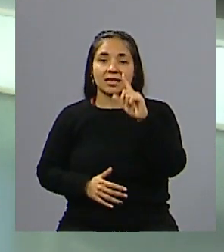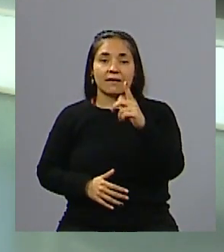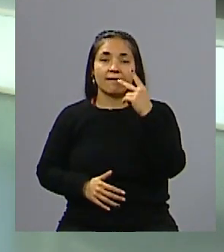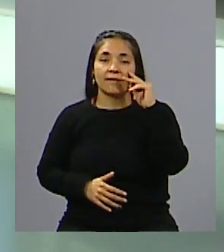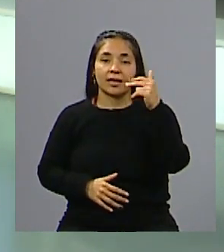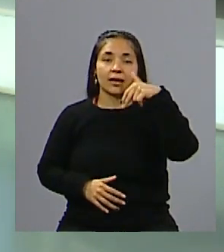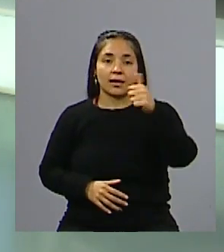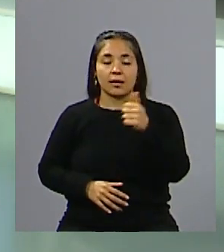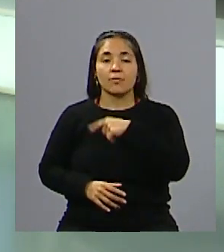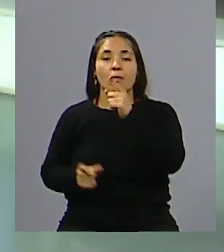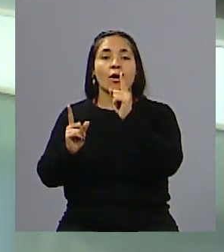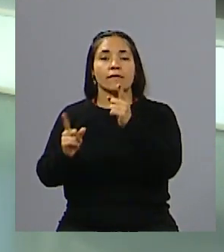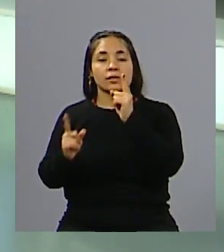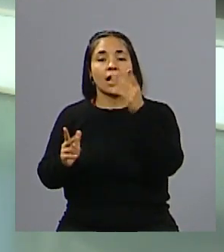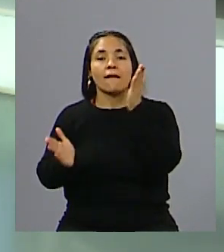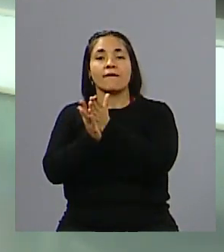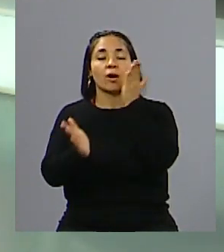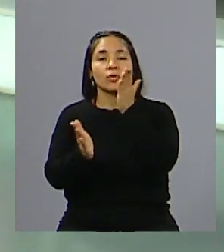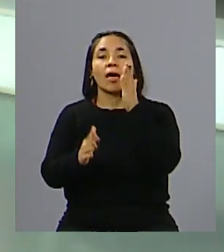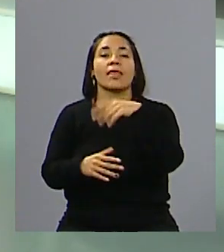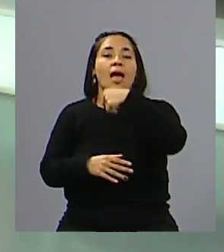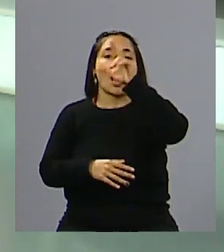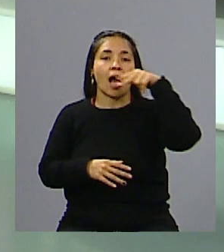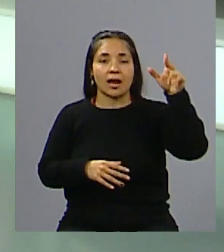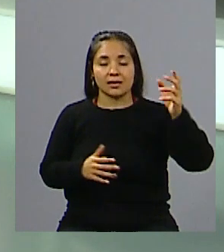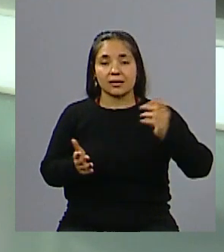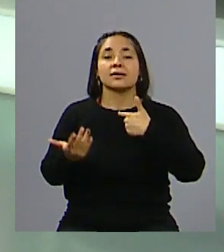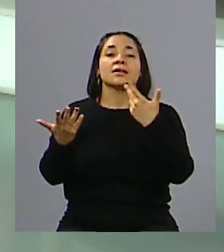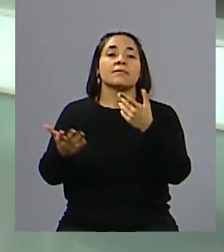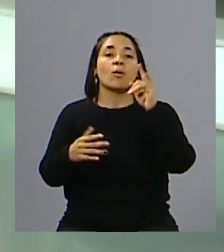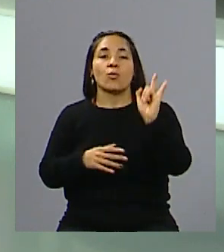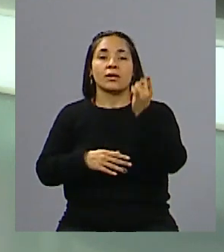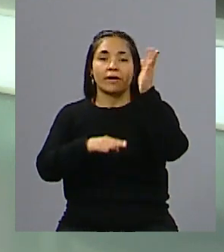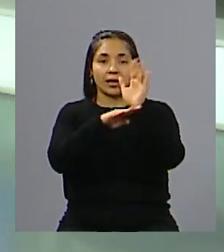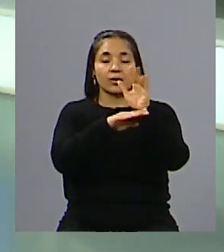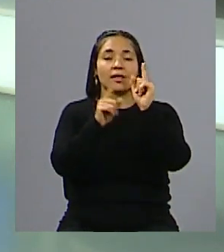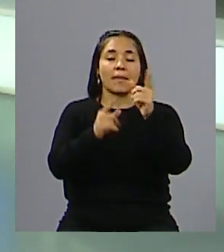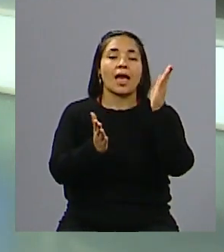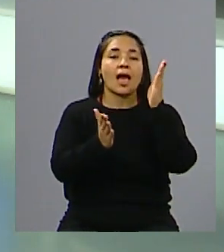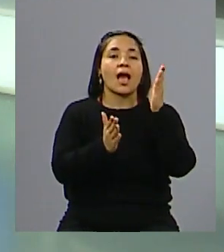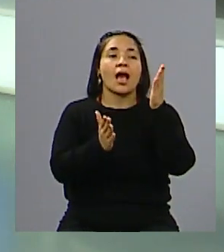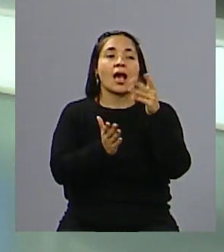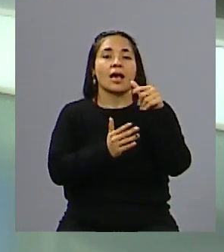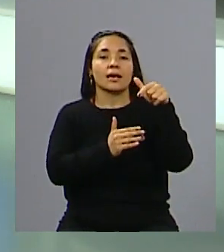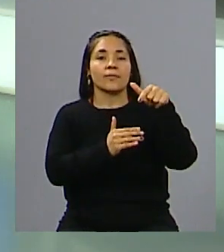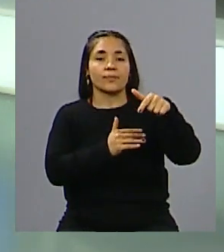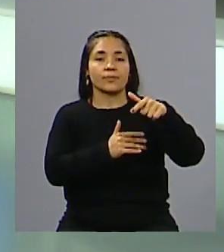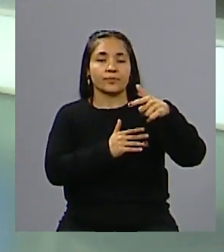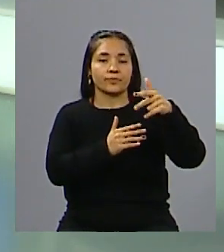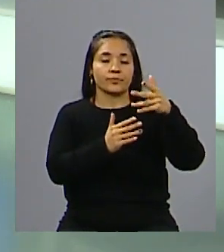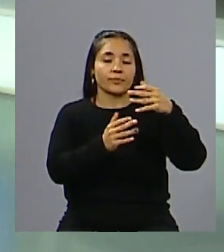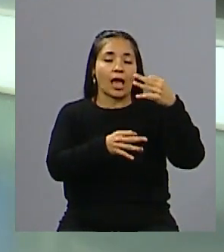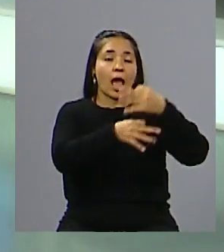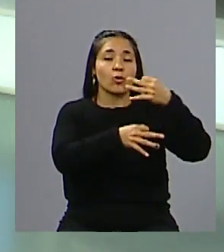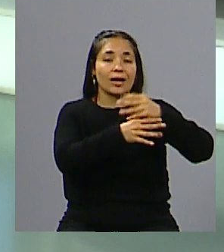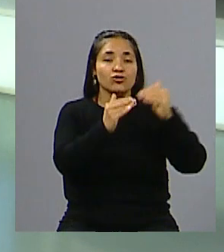docente de la Facultad de Artes y Diseño de la Universidad Nacional de Cuyo y en Educación Superior del Instituto Tomás Godoy Cruz. Es